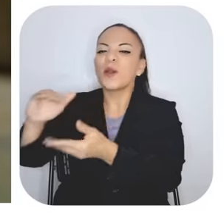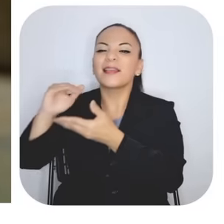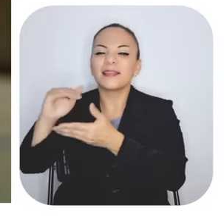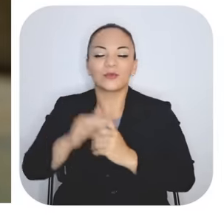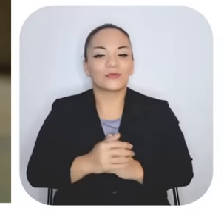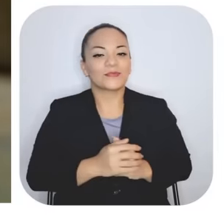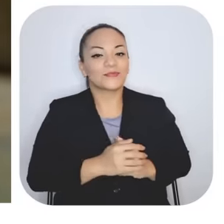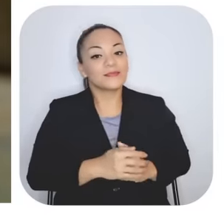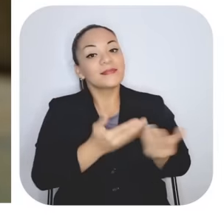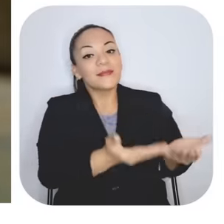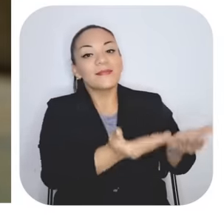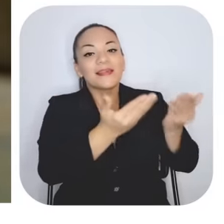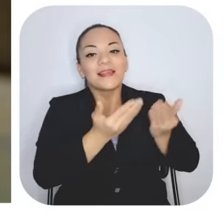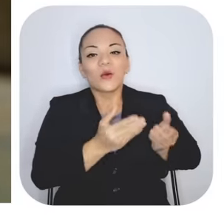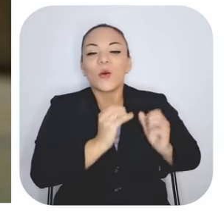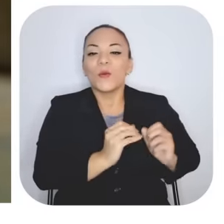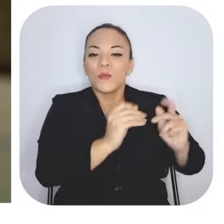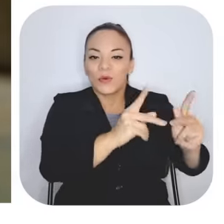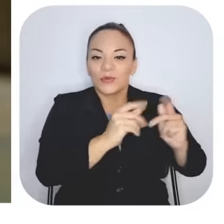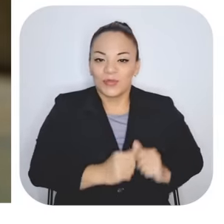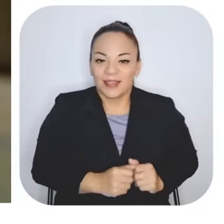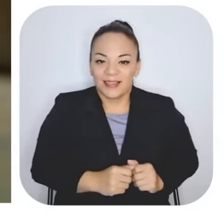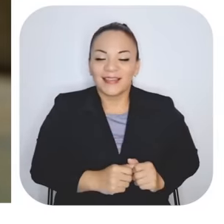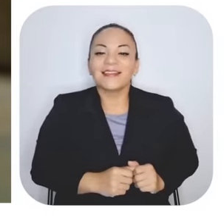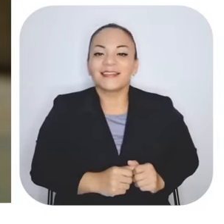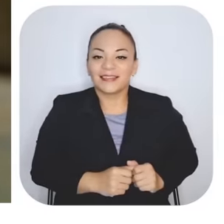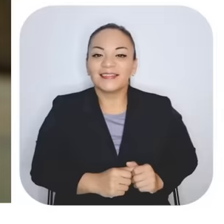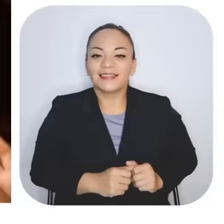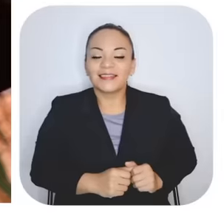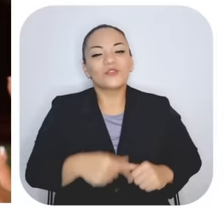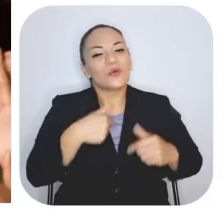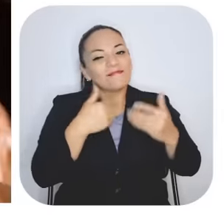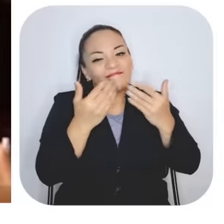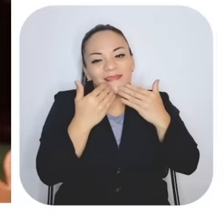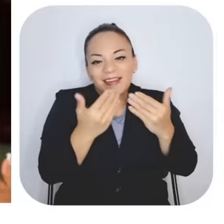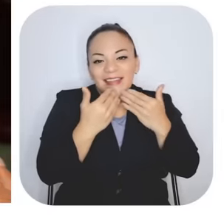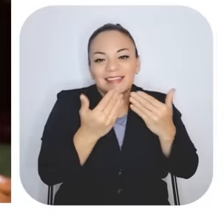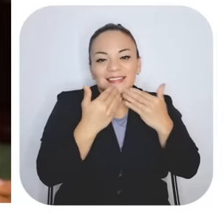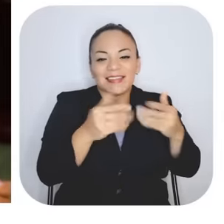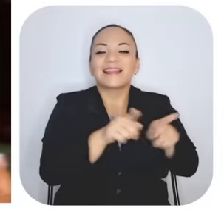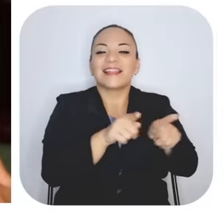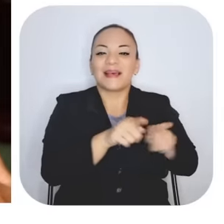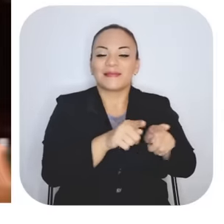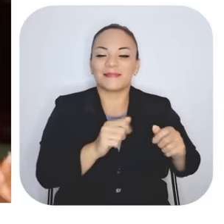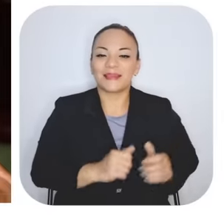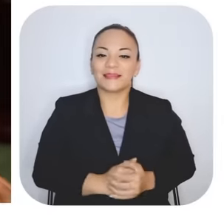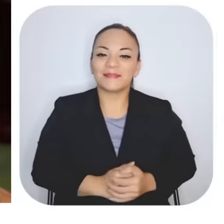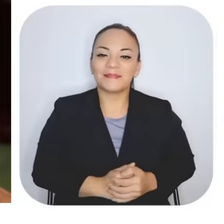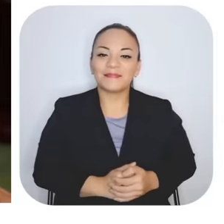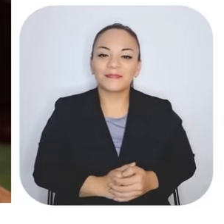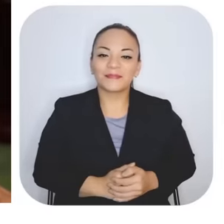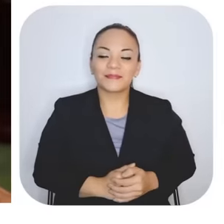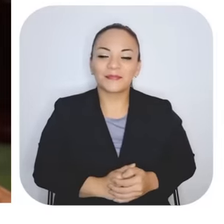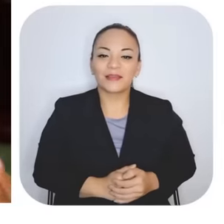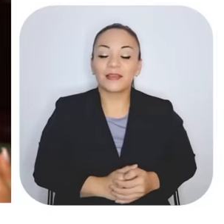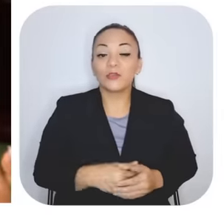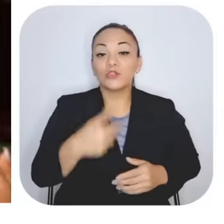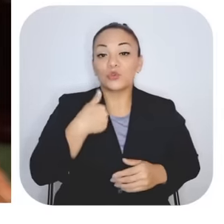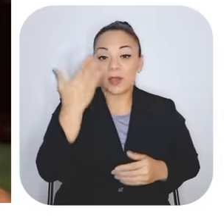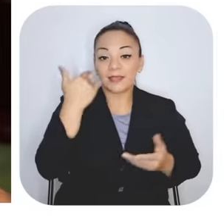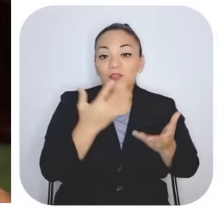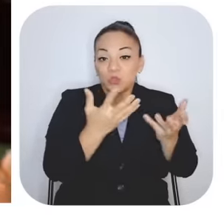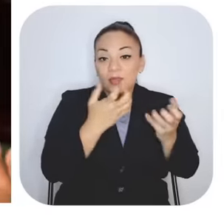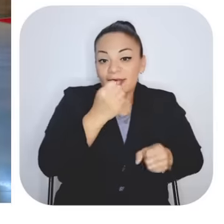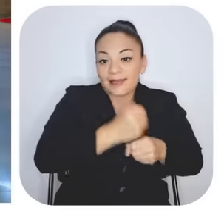Bueno, digamos que me dieron una oportunidad porque era una oportunidad y estoy agradecida también. Porque yo